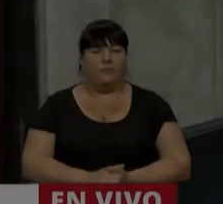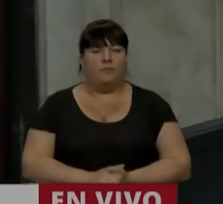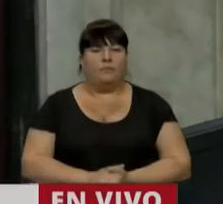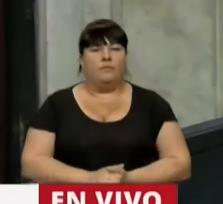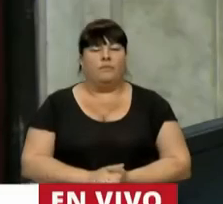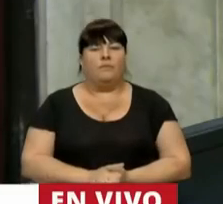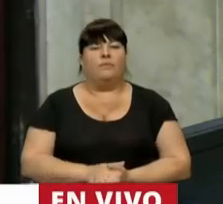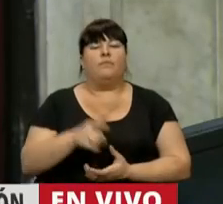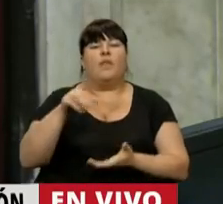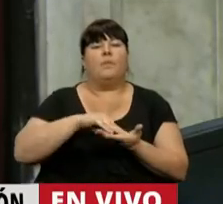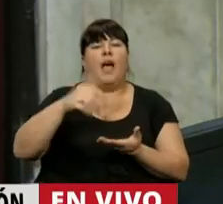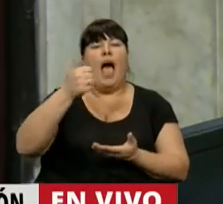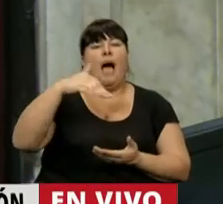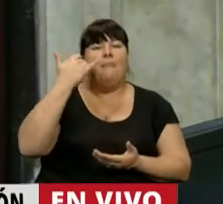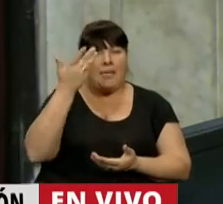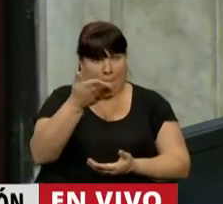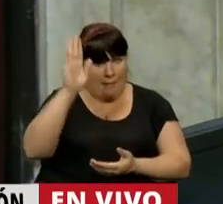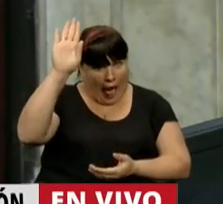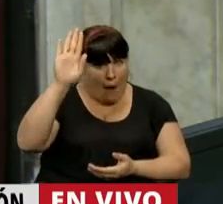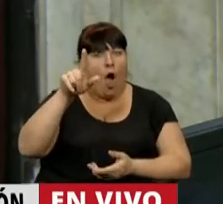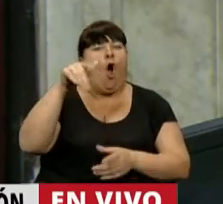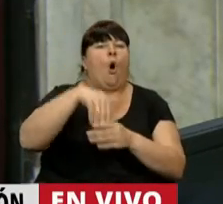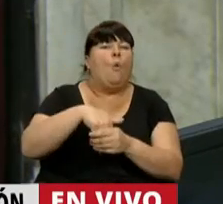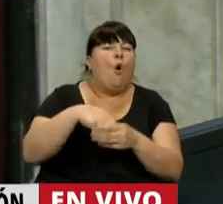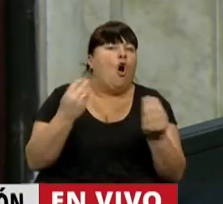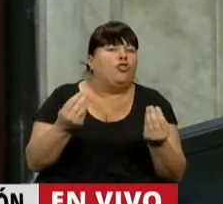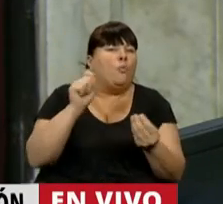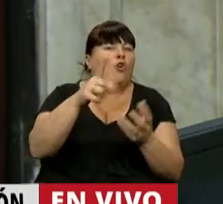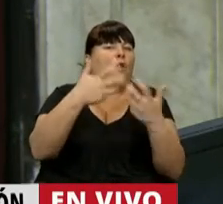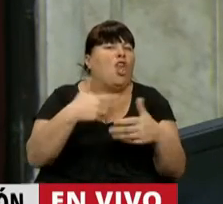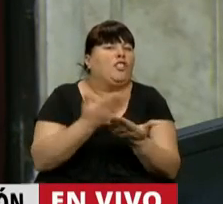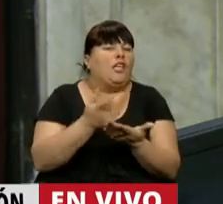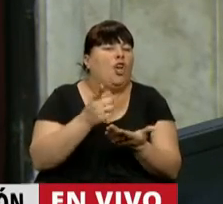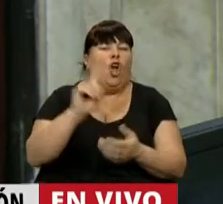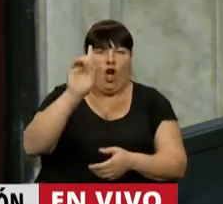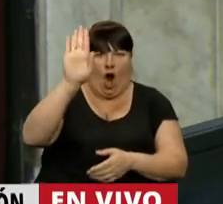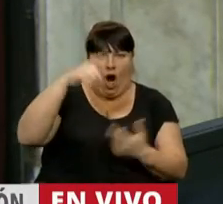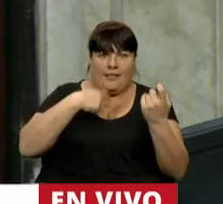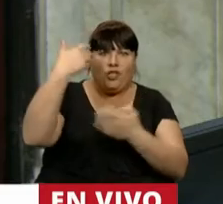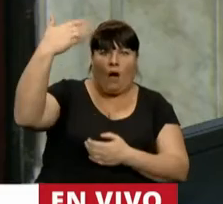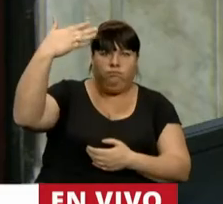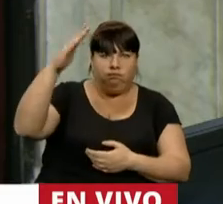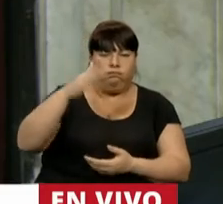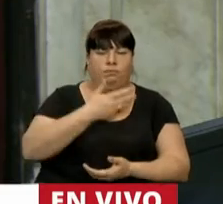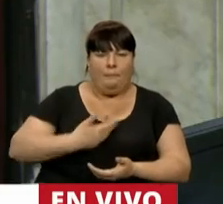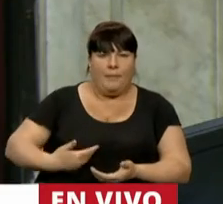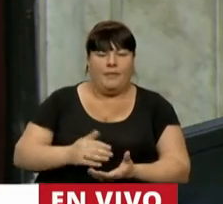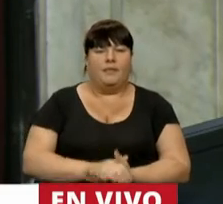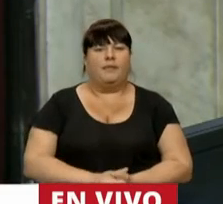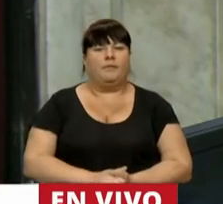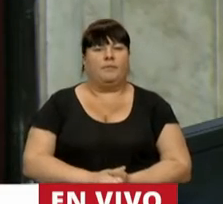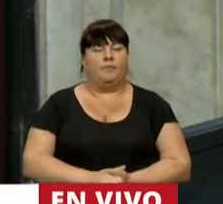Diputado Amaya, ¿usted está pidiendo la palabra o está votando porque es su proyecto? No, estoy pidiendo la palabra, señor Presidente.